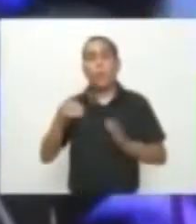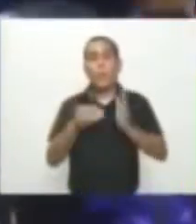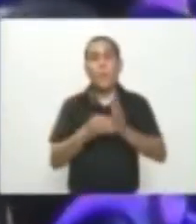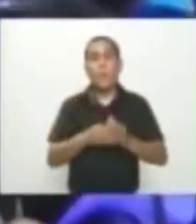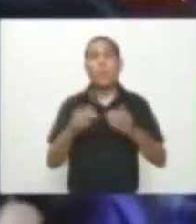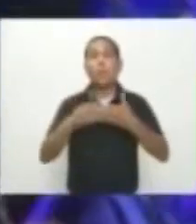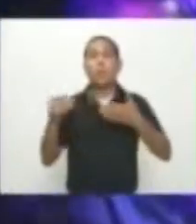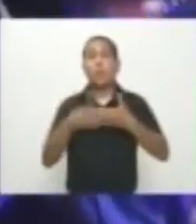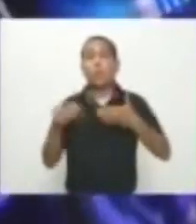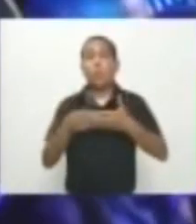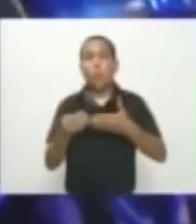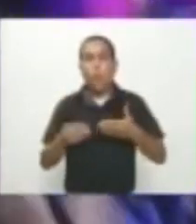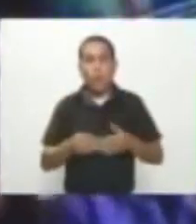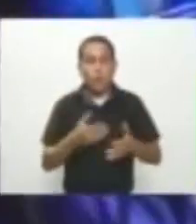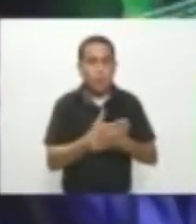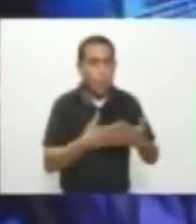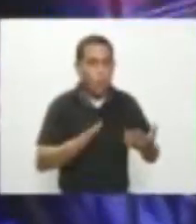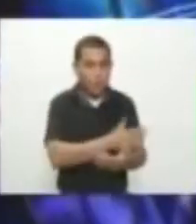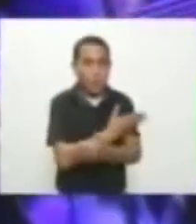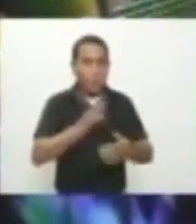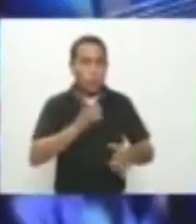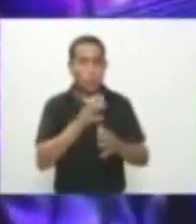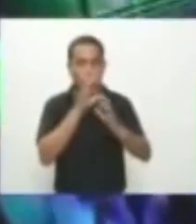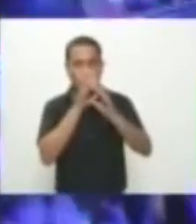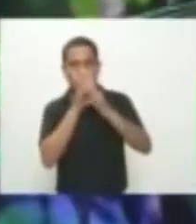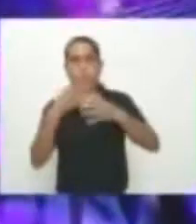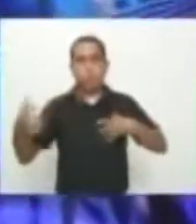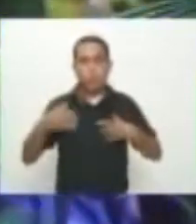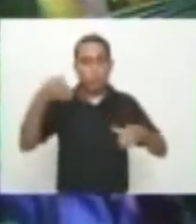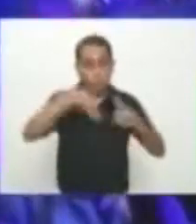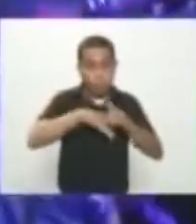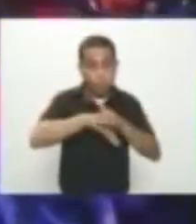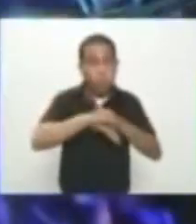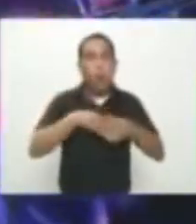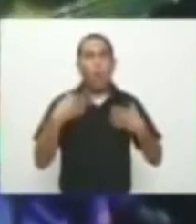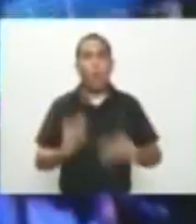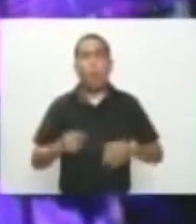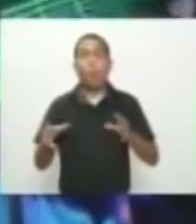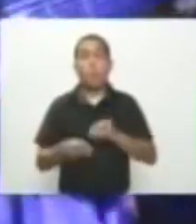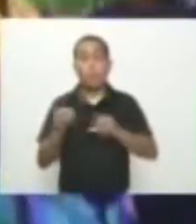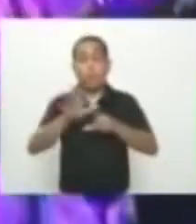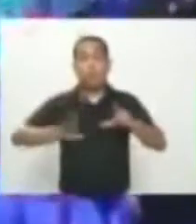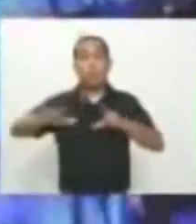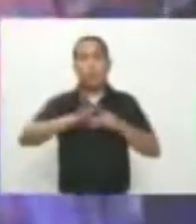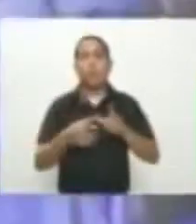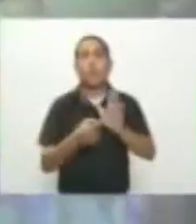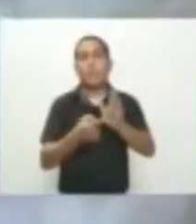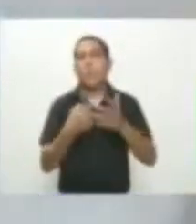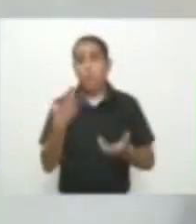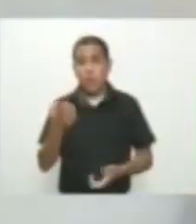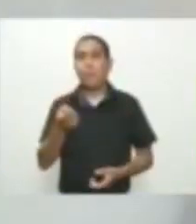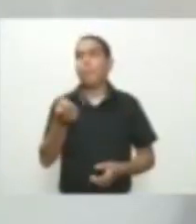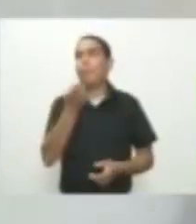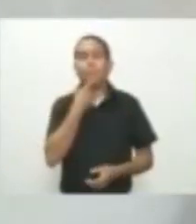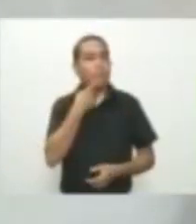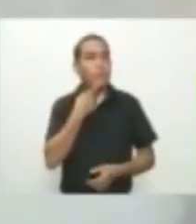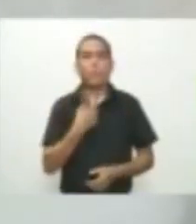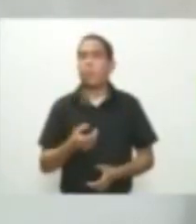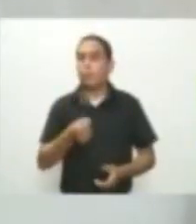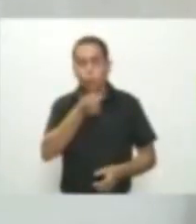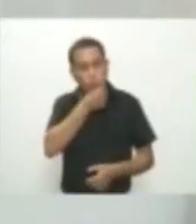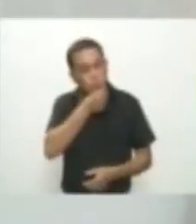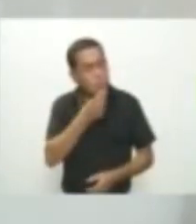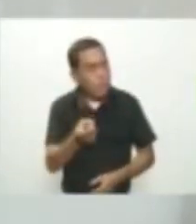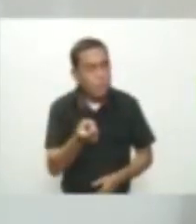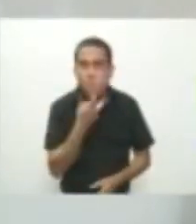En los instrumentos Musicales El artista Se pronunció Al respecto Por medio De un video Desmintiendo la noticia Es una noticia Falsa